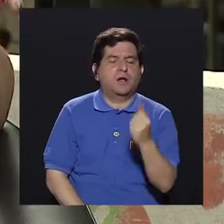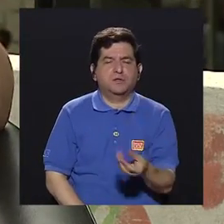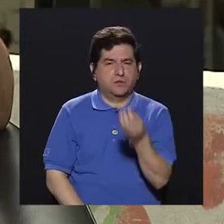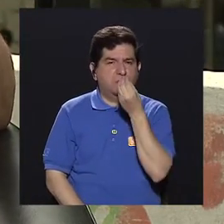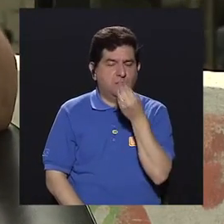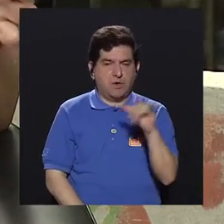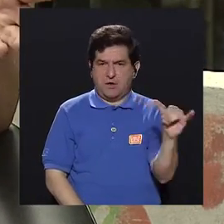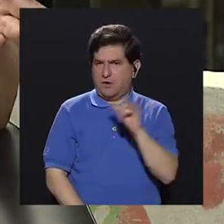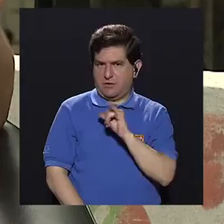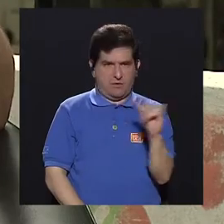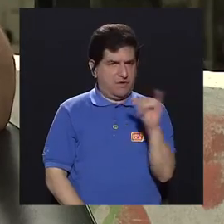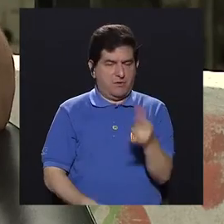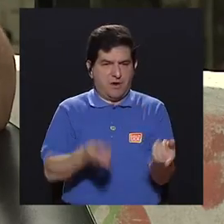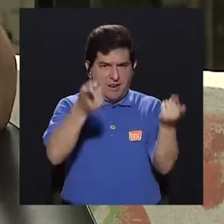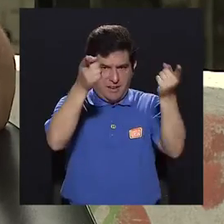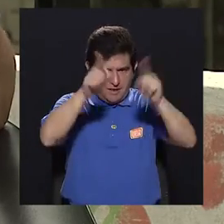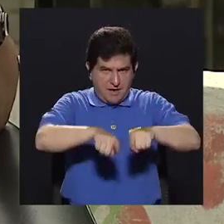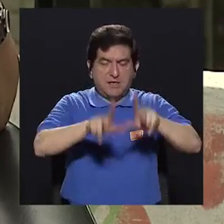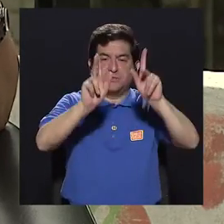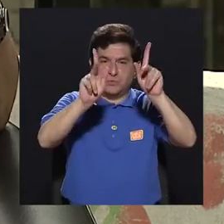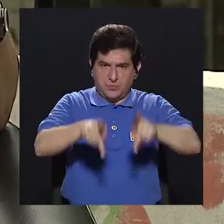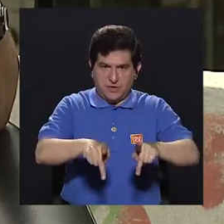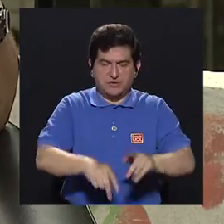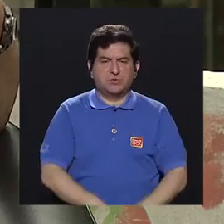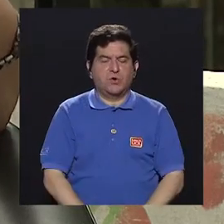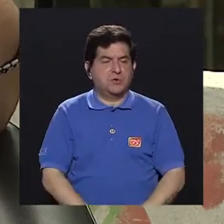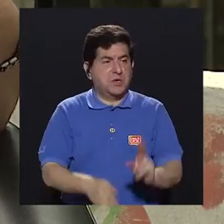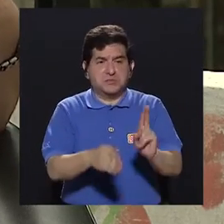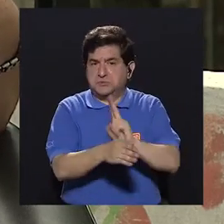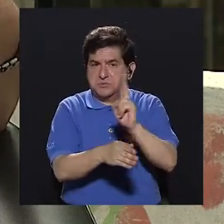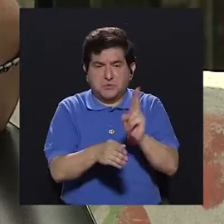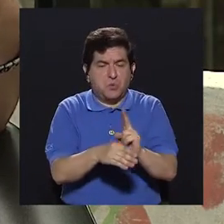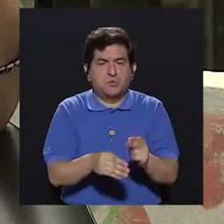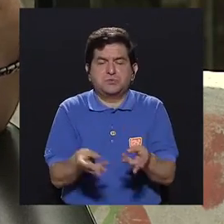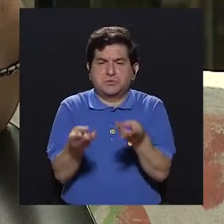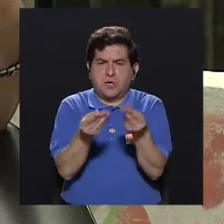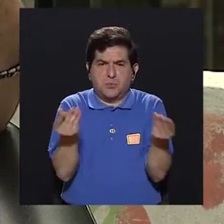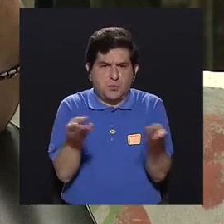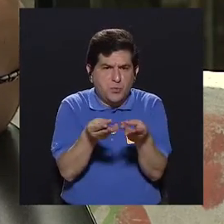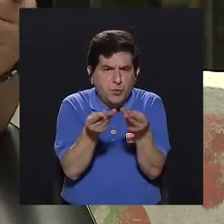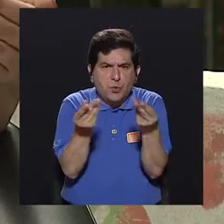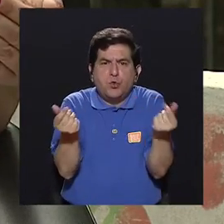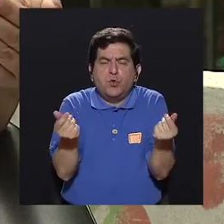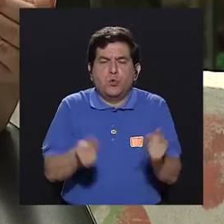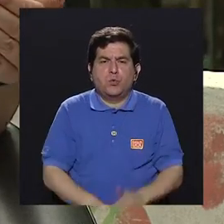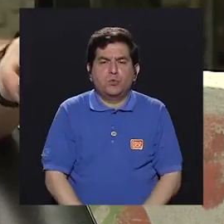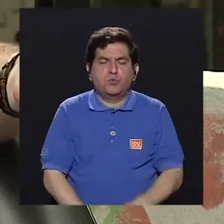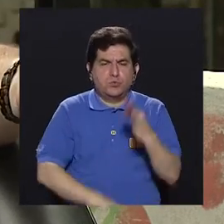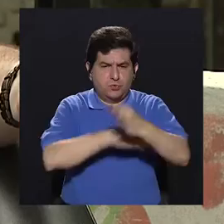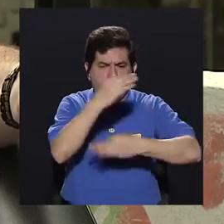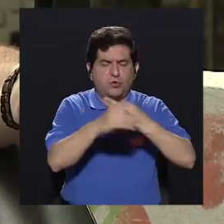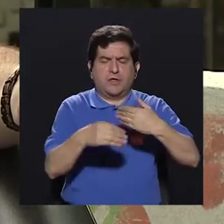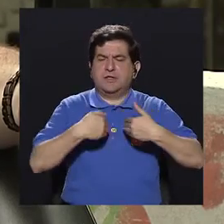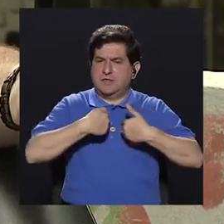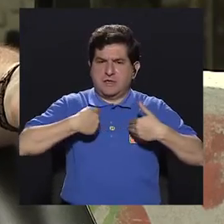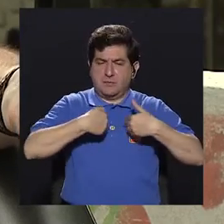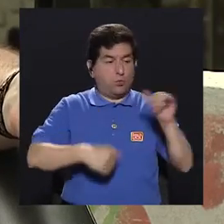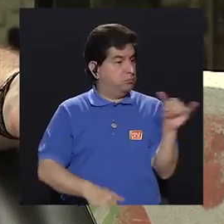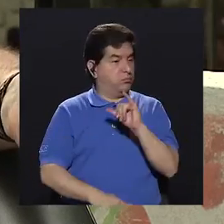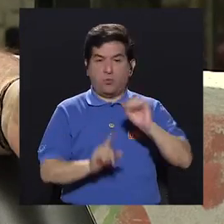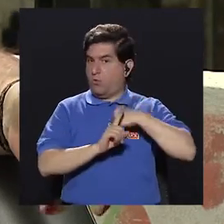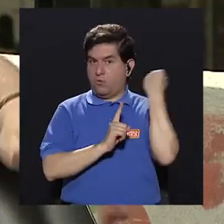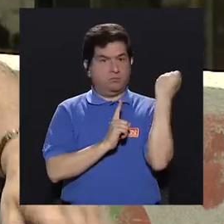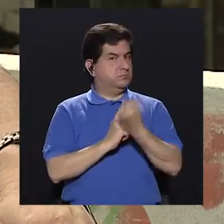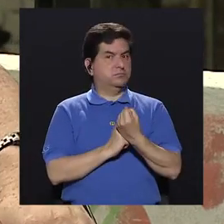No es lo mismo también en el caso de gente que no consume productos de origen animal. No es lo